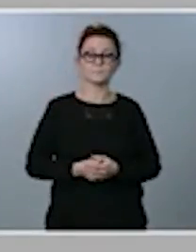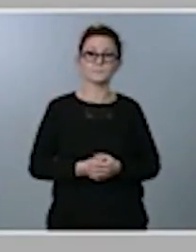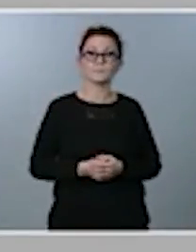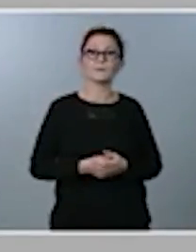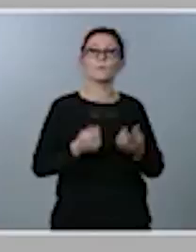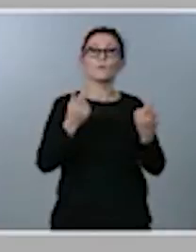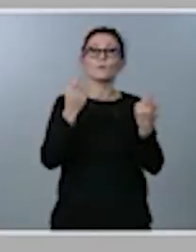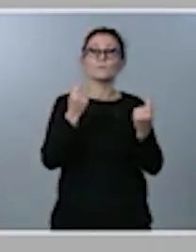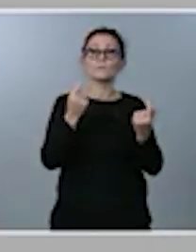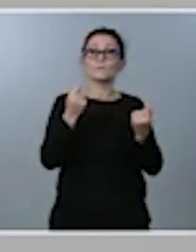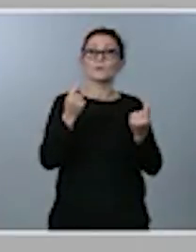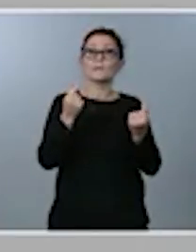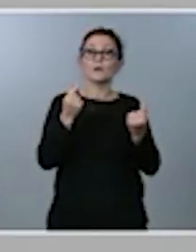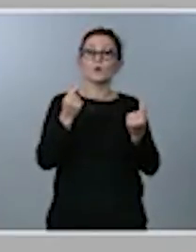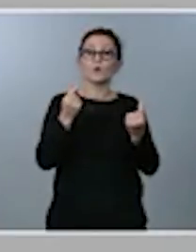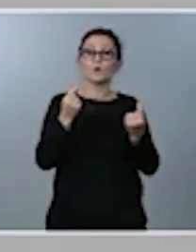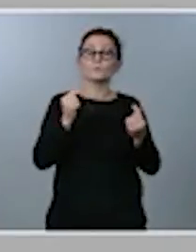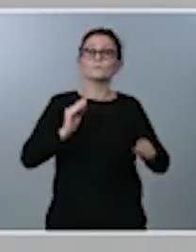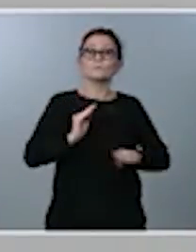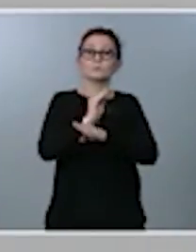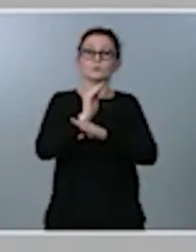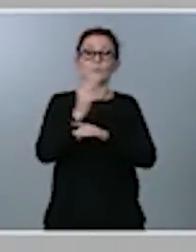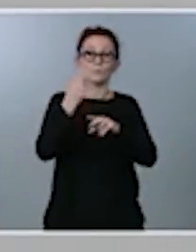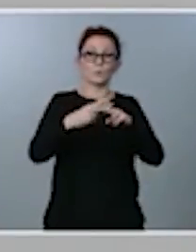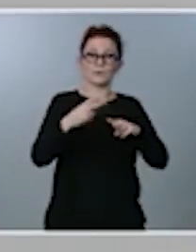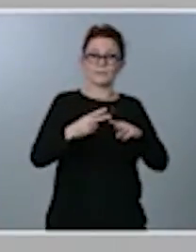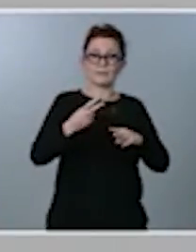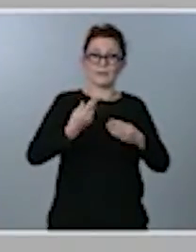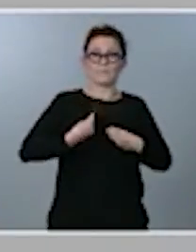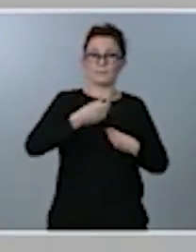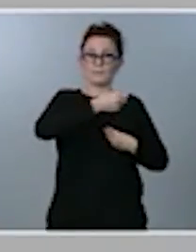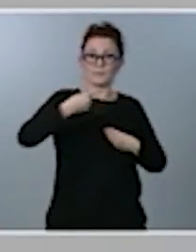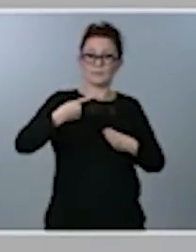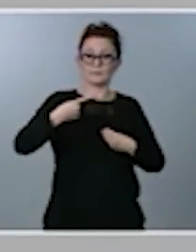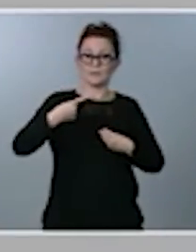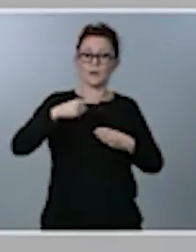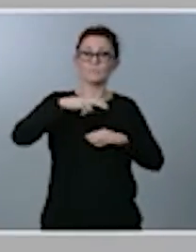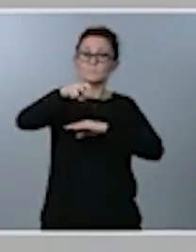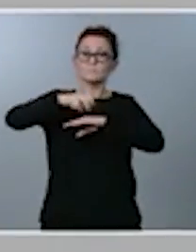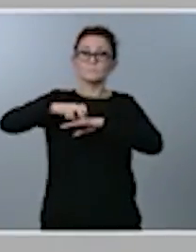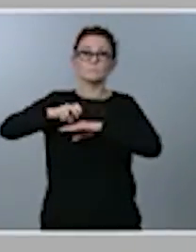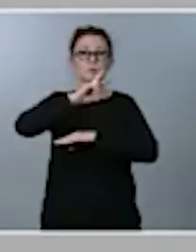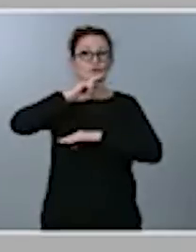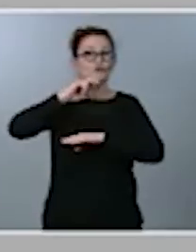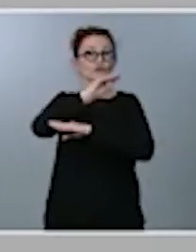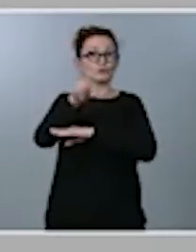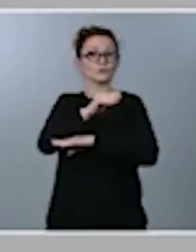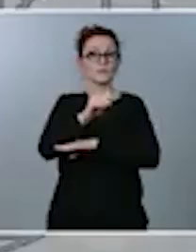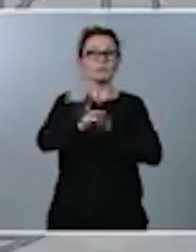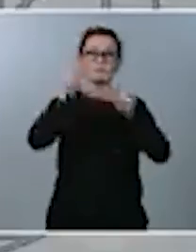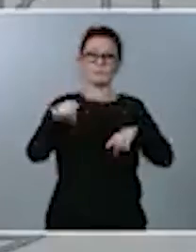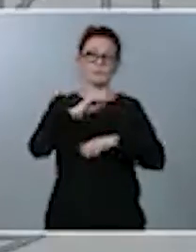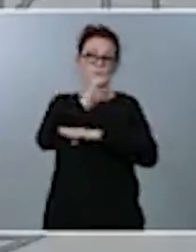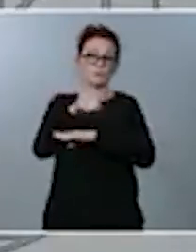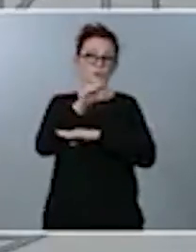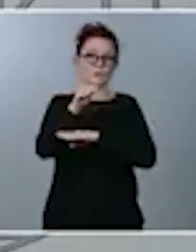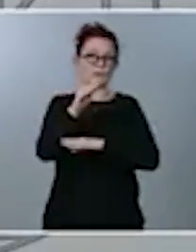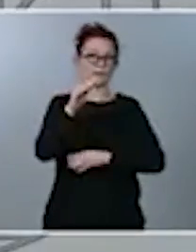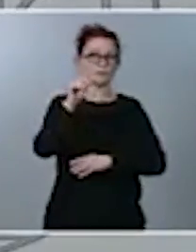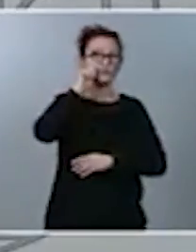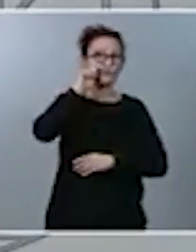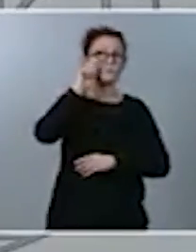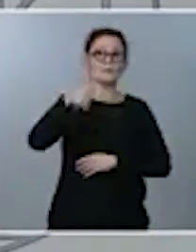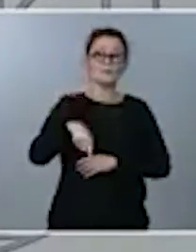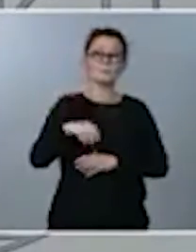se va a destinar a políticas de vivienda, a movilidad sostenible, a proteger el sector turístico o a la inversión en atención primaria